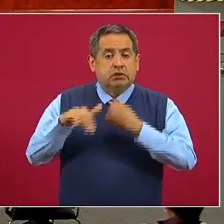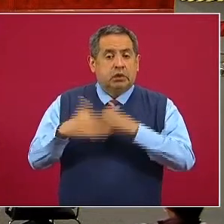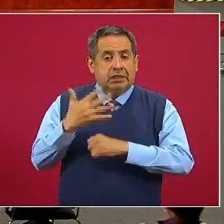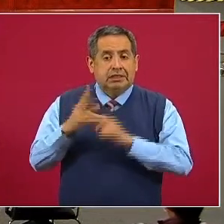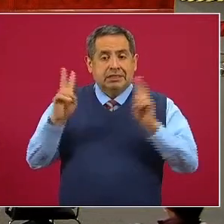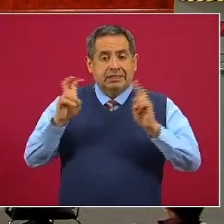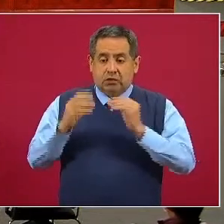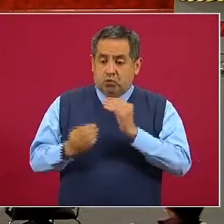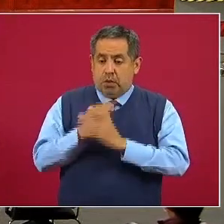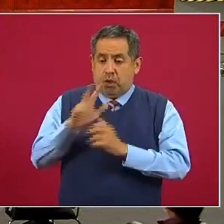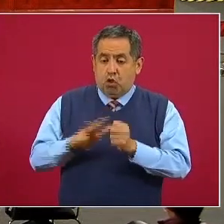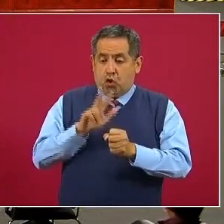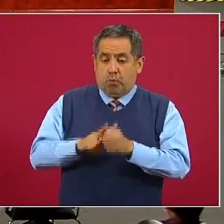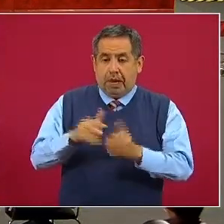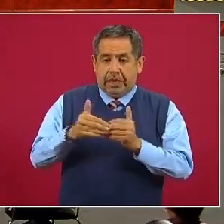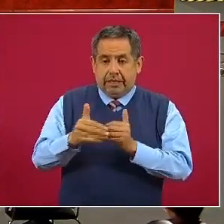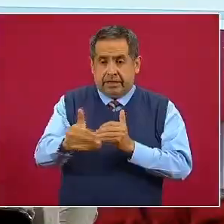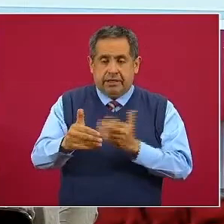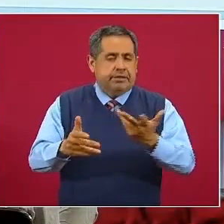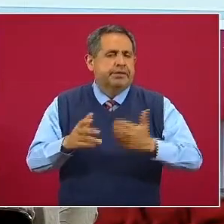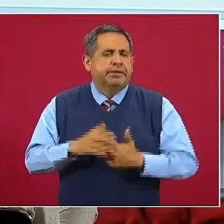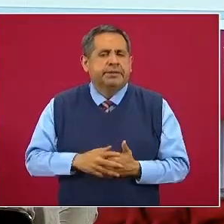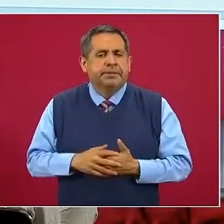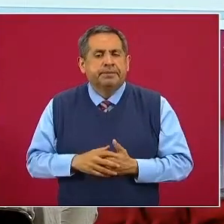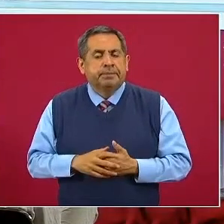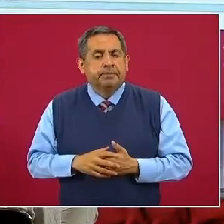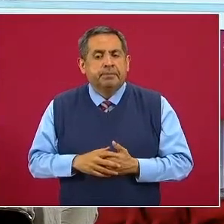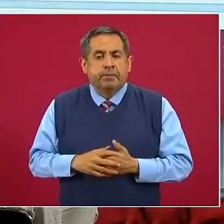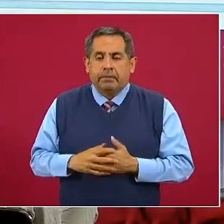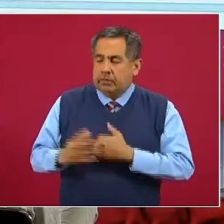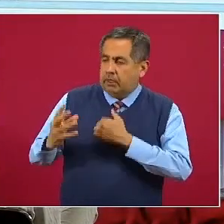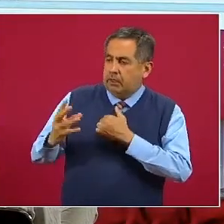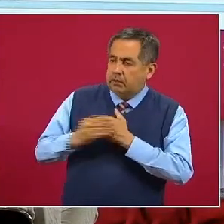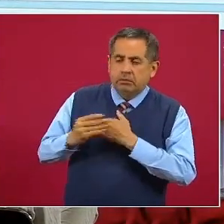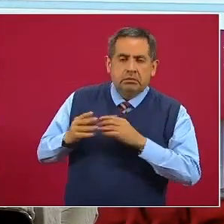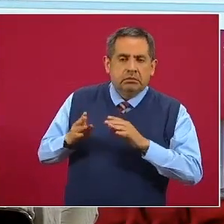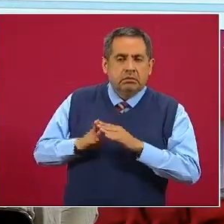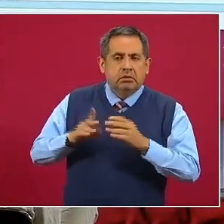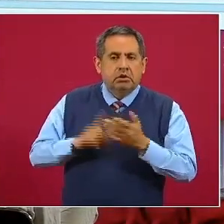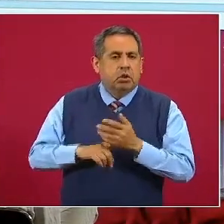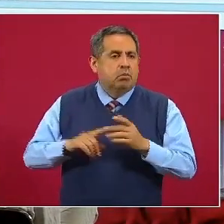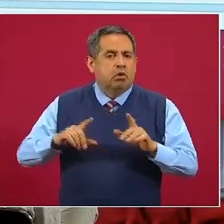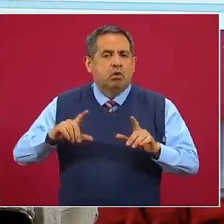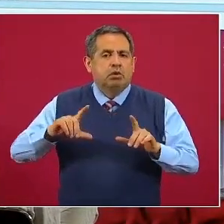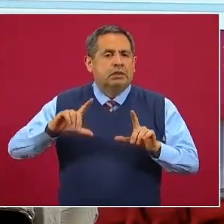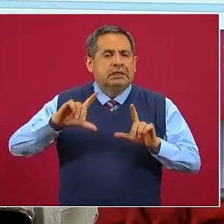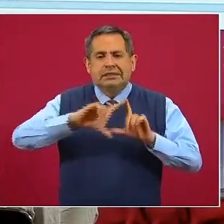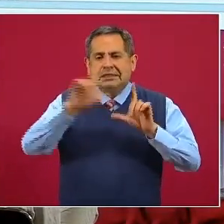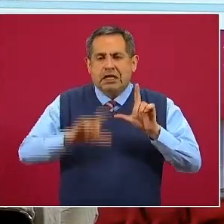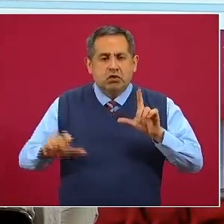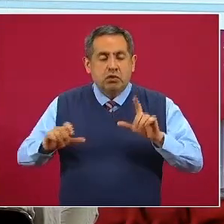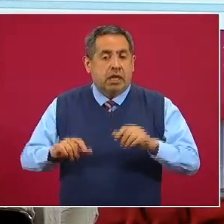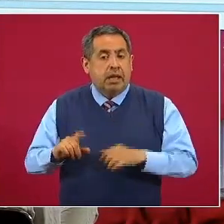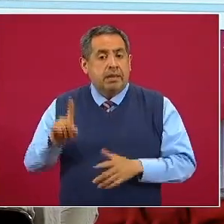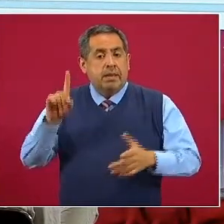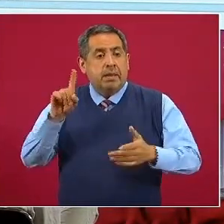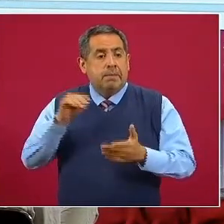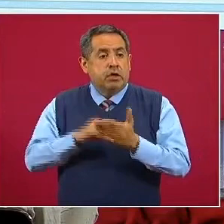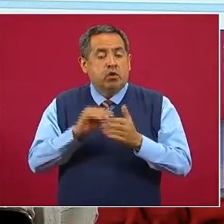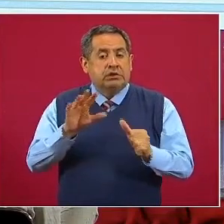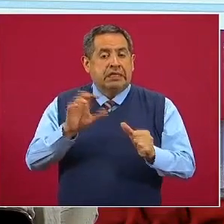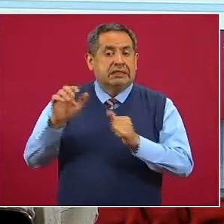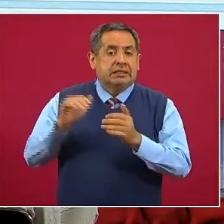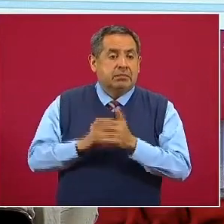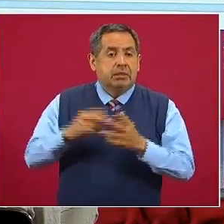la nueva normalidad. Vamos a ver rápidamente la actualización del escenario nacional. El día de hoy superamos el millón 600 mil